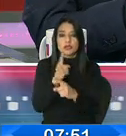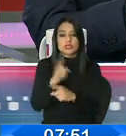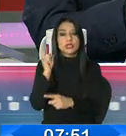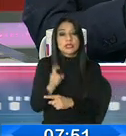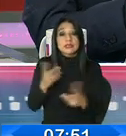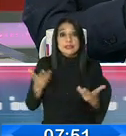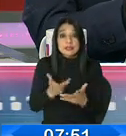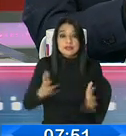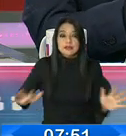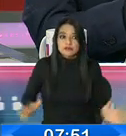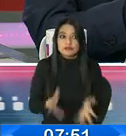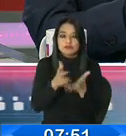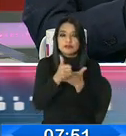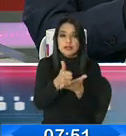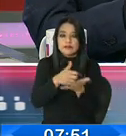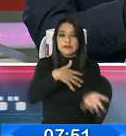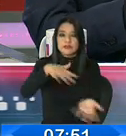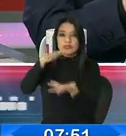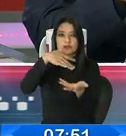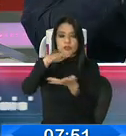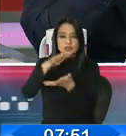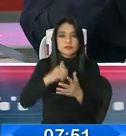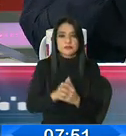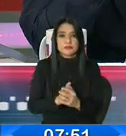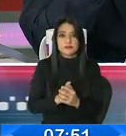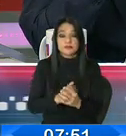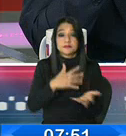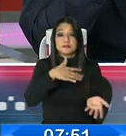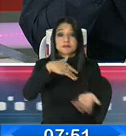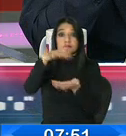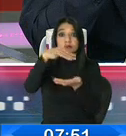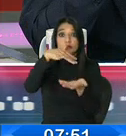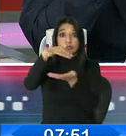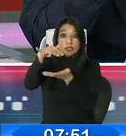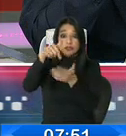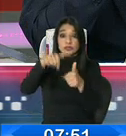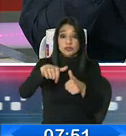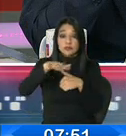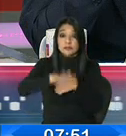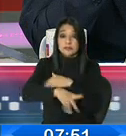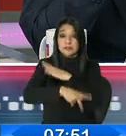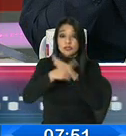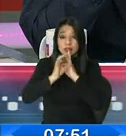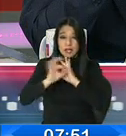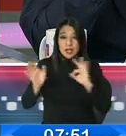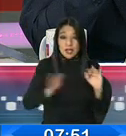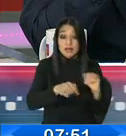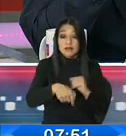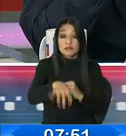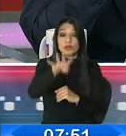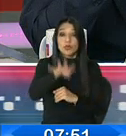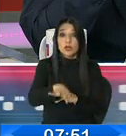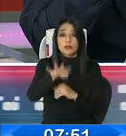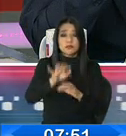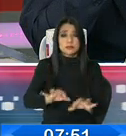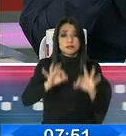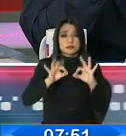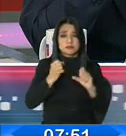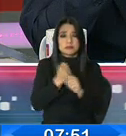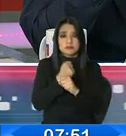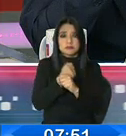camino de incentivar las exportaciones. Las exportaciones no petroleras en este primer cuatrimestre han tenido un desempeño favorable,